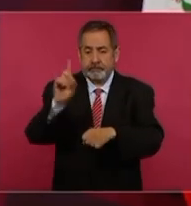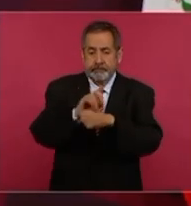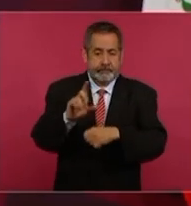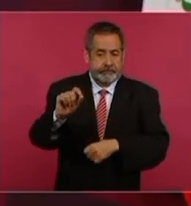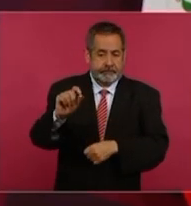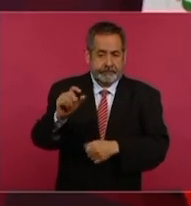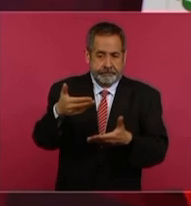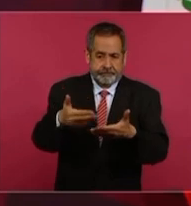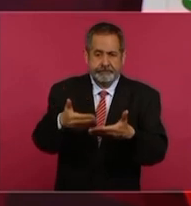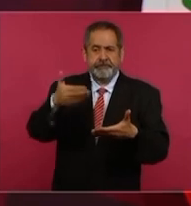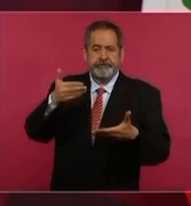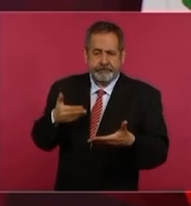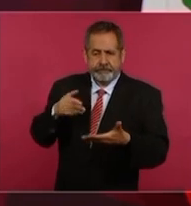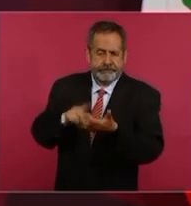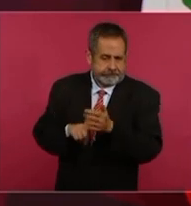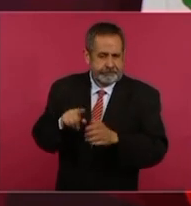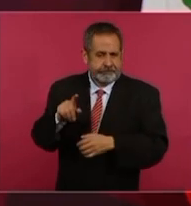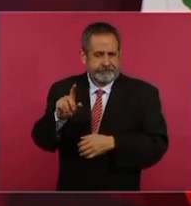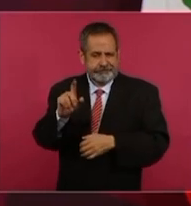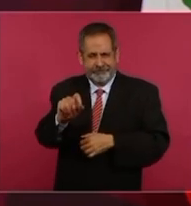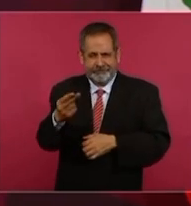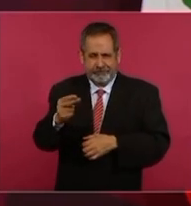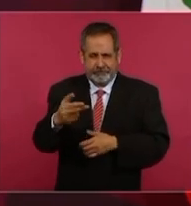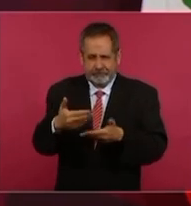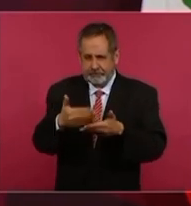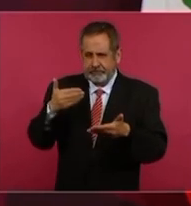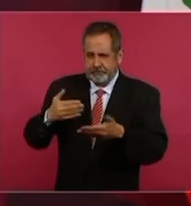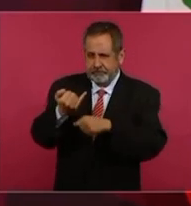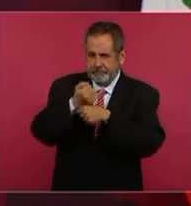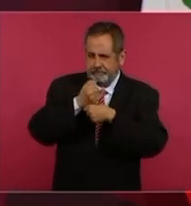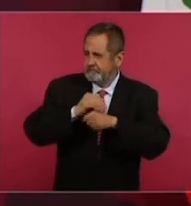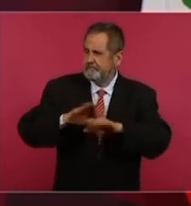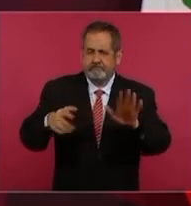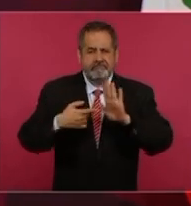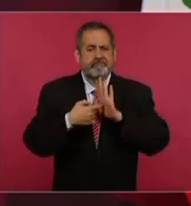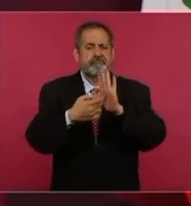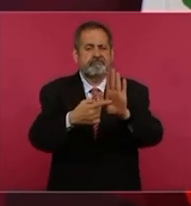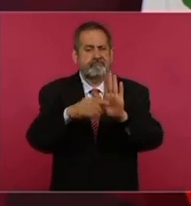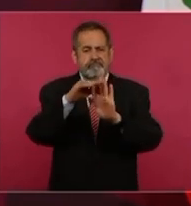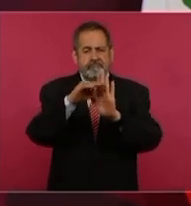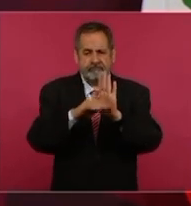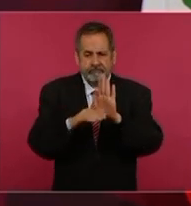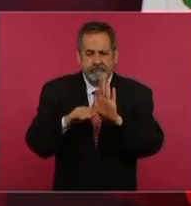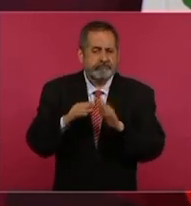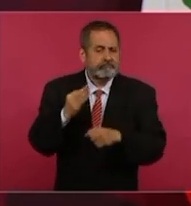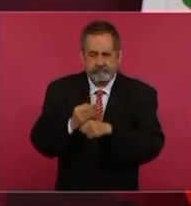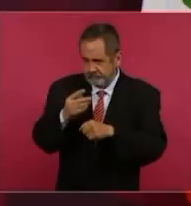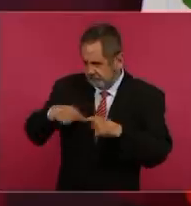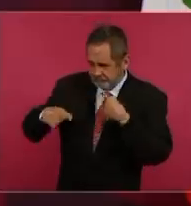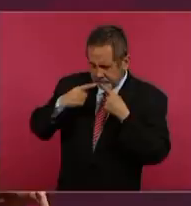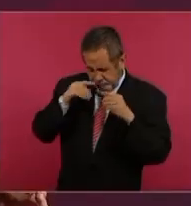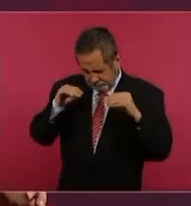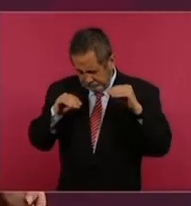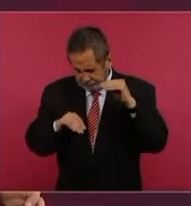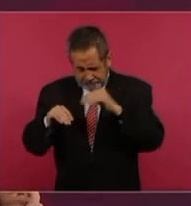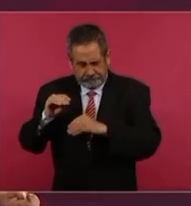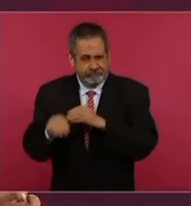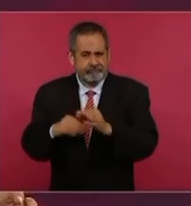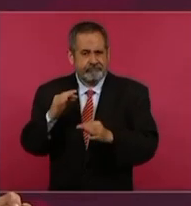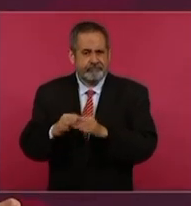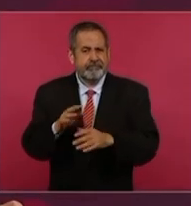de noviembre el decreto, ya lo estamos trabajando, inclusive